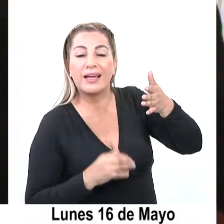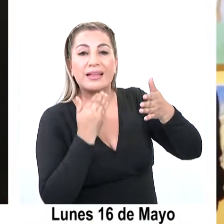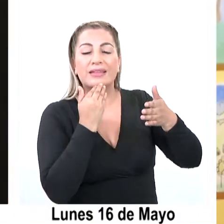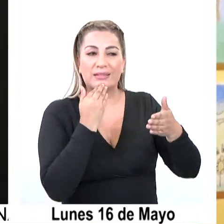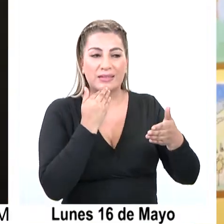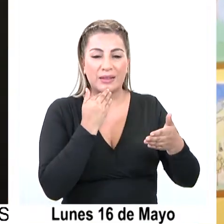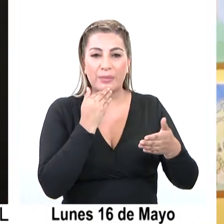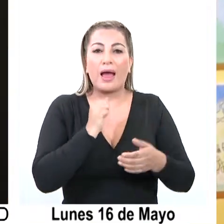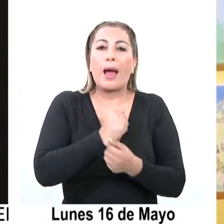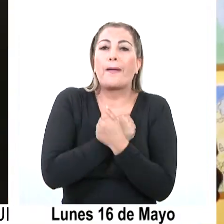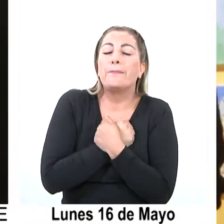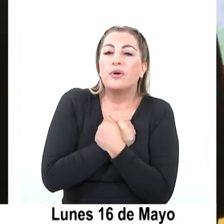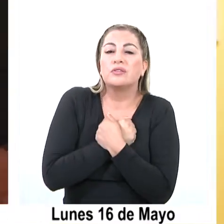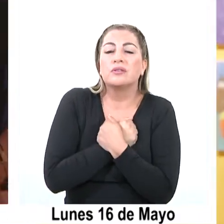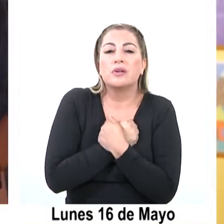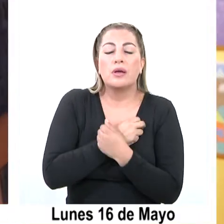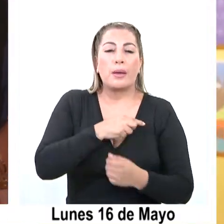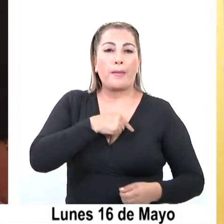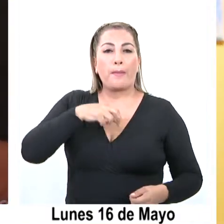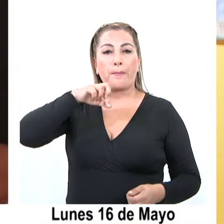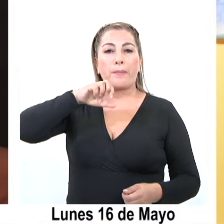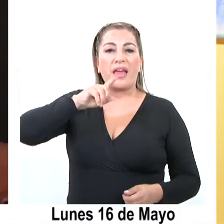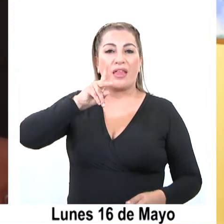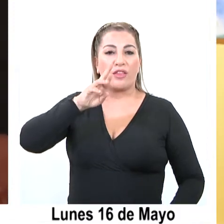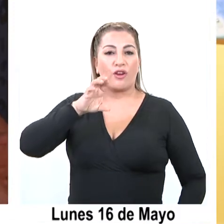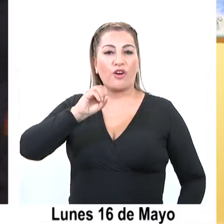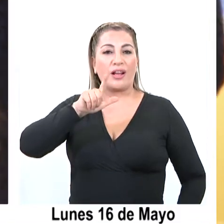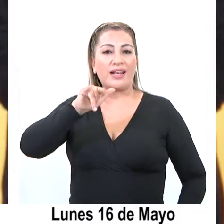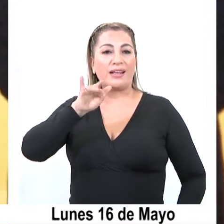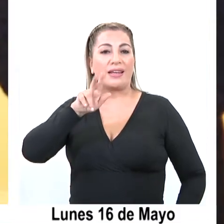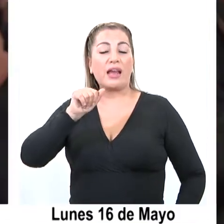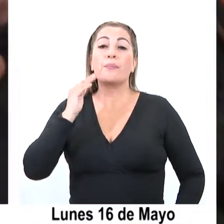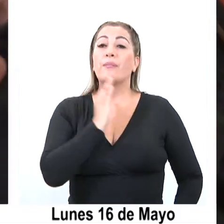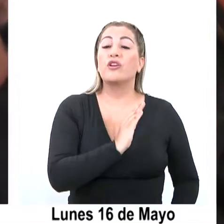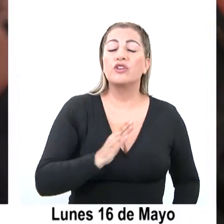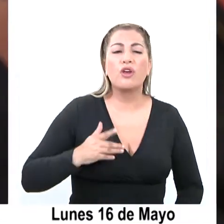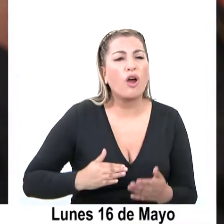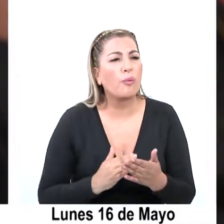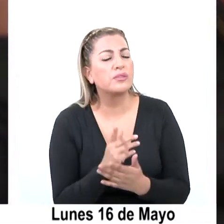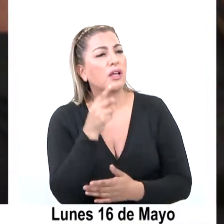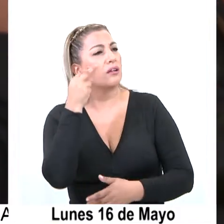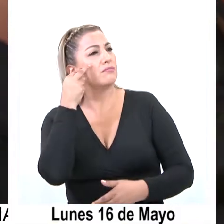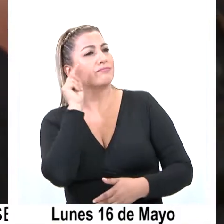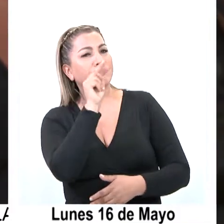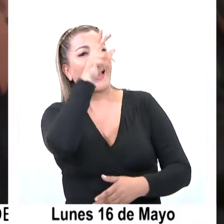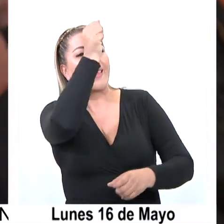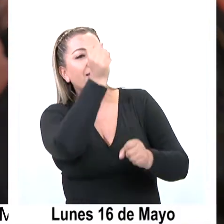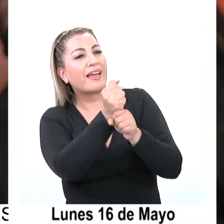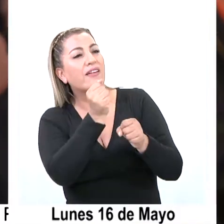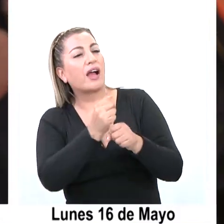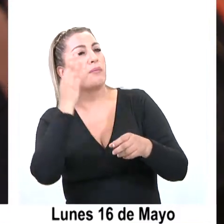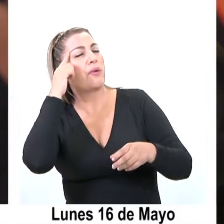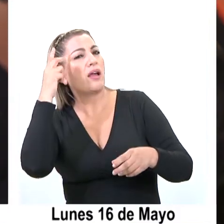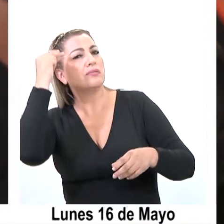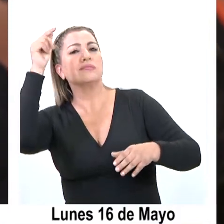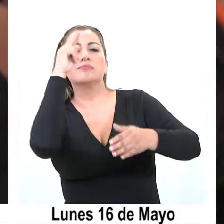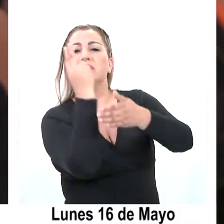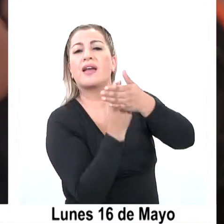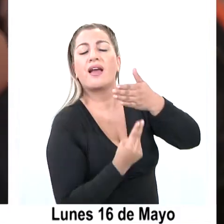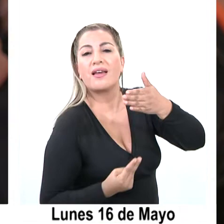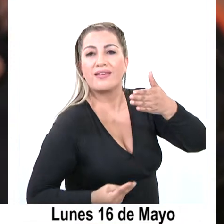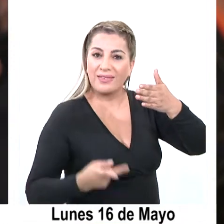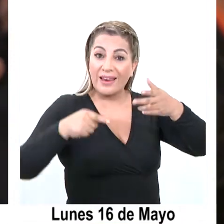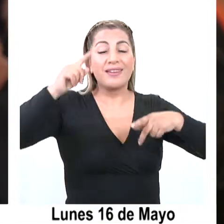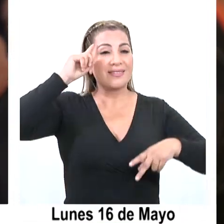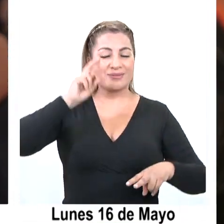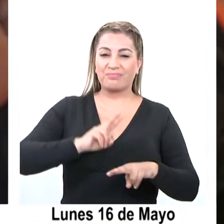la Carta de Amor de Pedro Lira, que sirvieron de base para que los niños comenzaran a trabajar sus ideas y conceptos